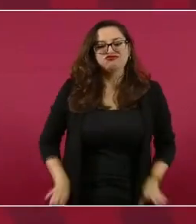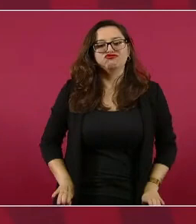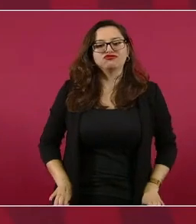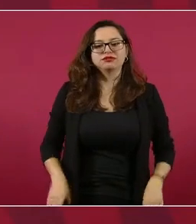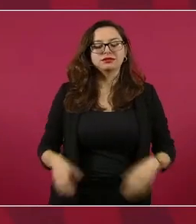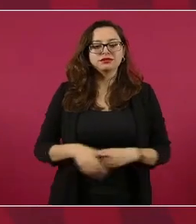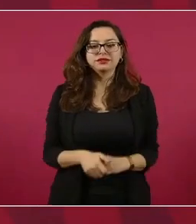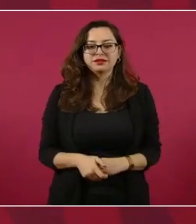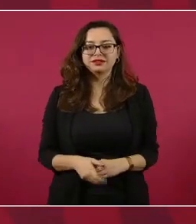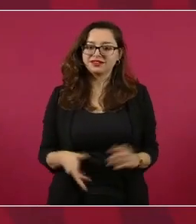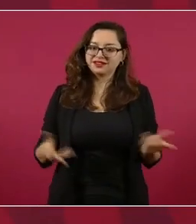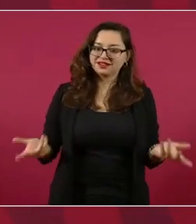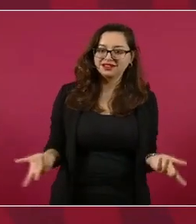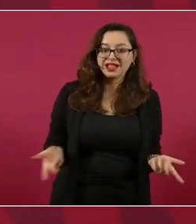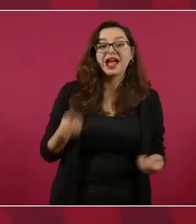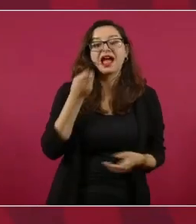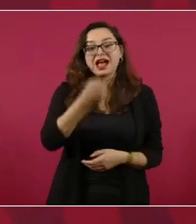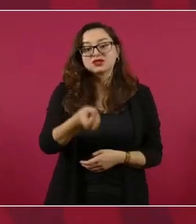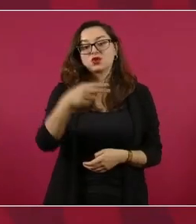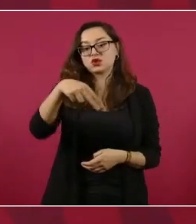adversarios.